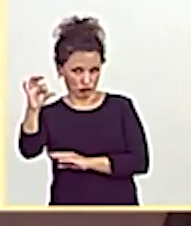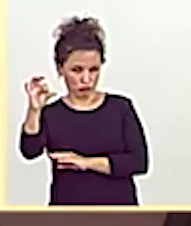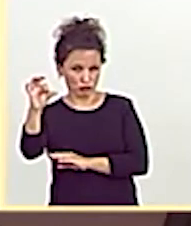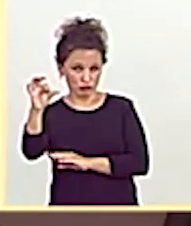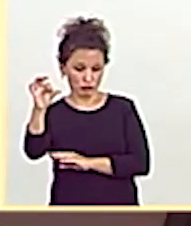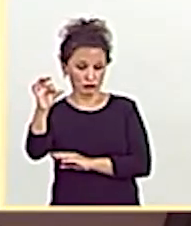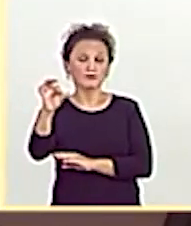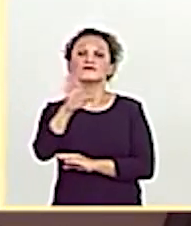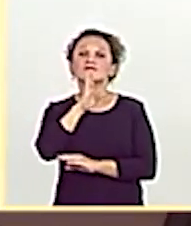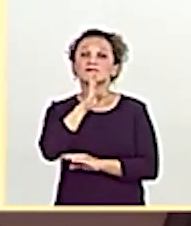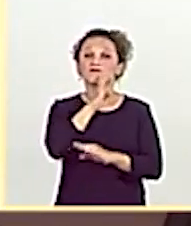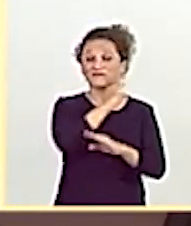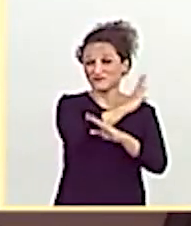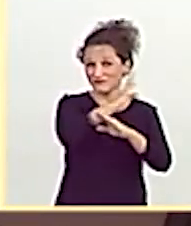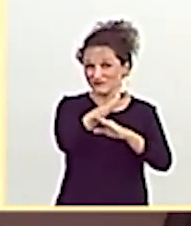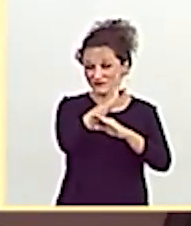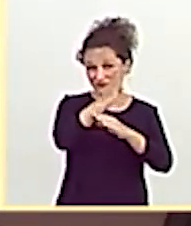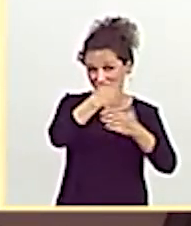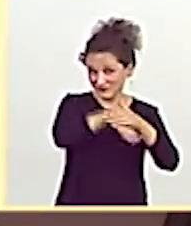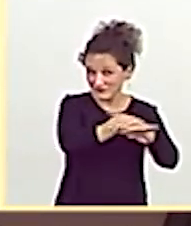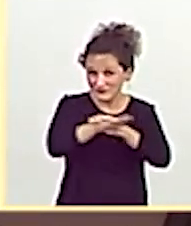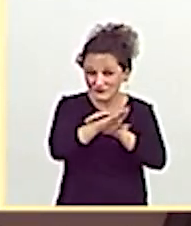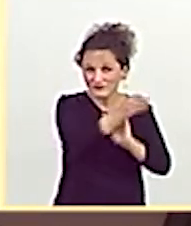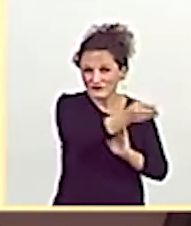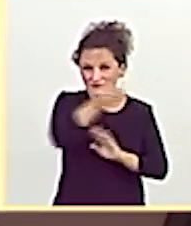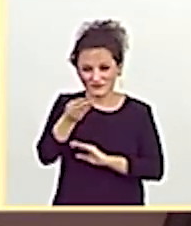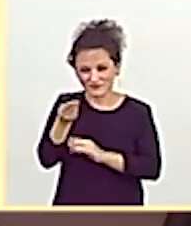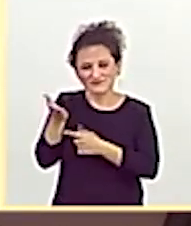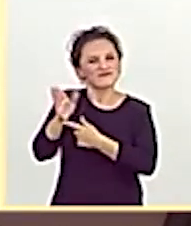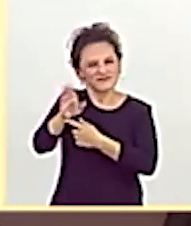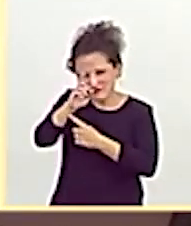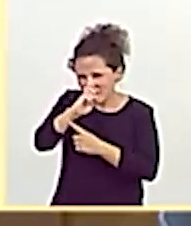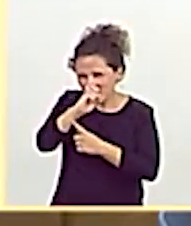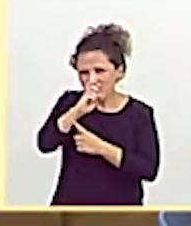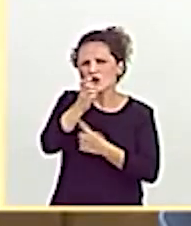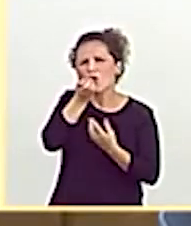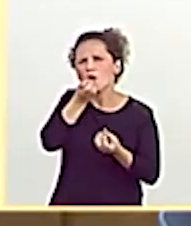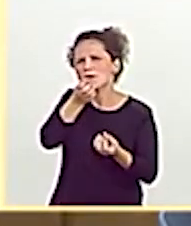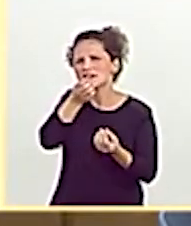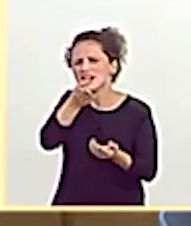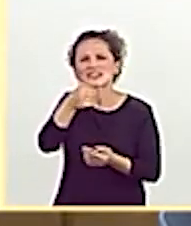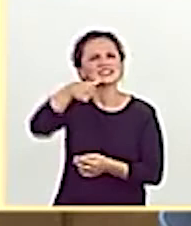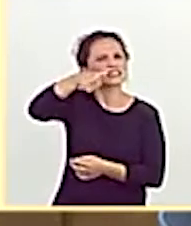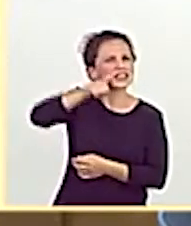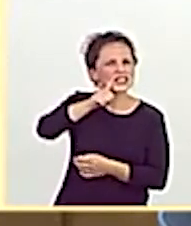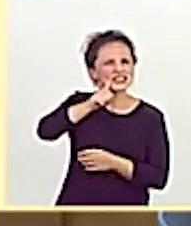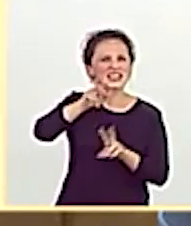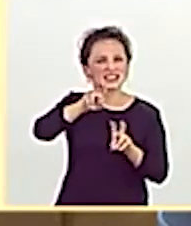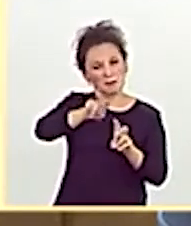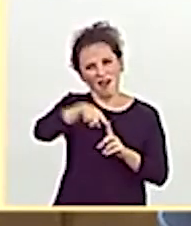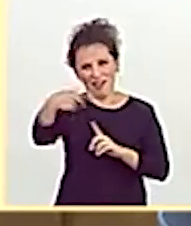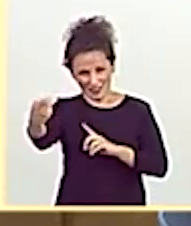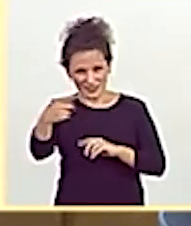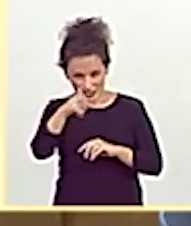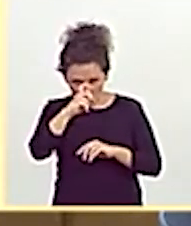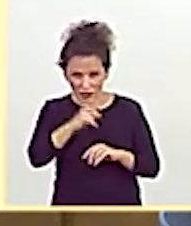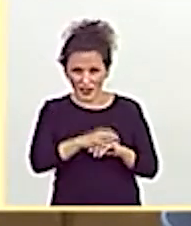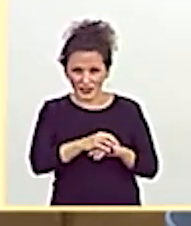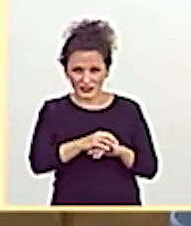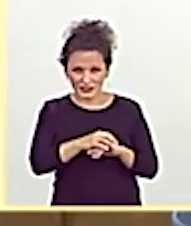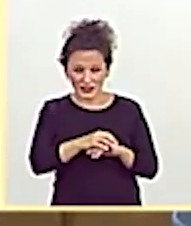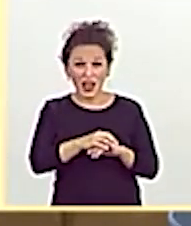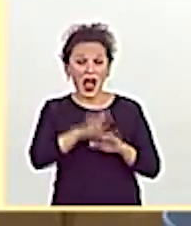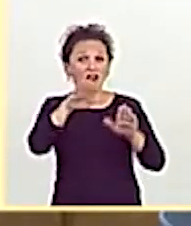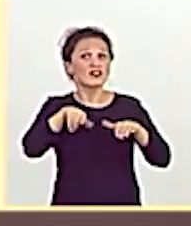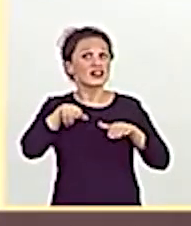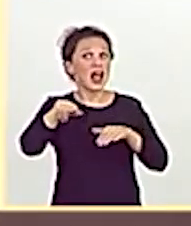Tirando de meroteca, ¿se acuerda usted, señor Iglesias, de los comentarios que hacía el señor Sánchez respecto a usted? Se ha convertido en